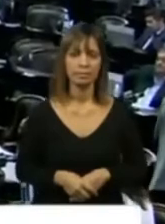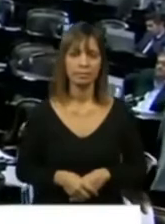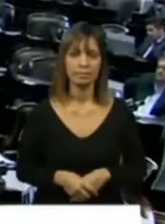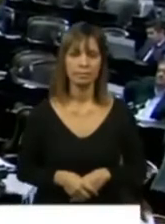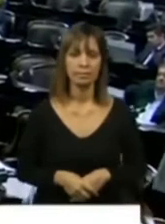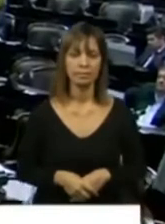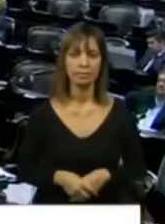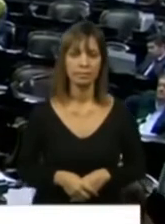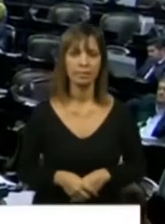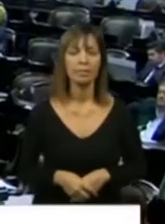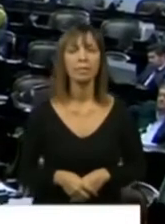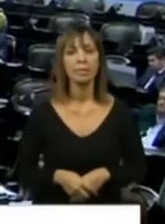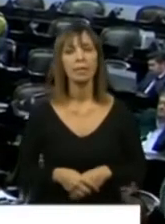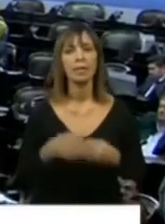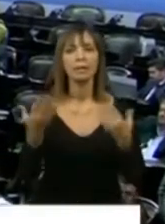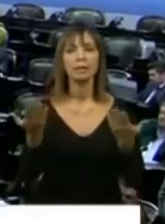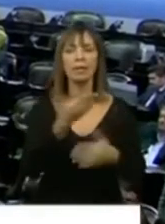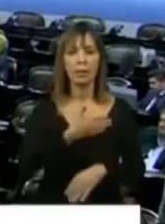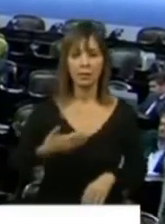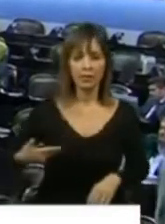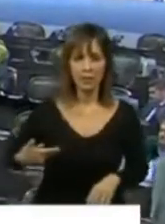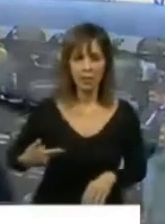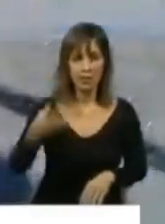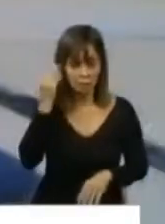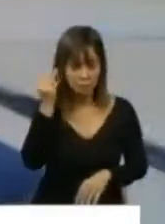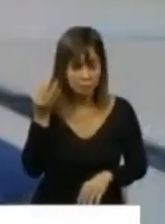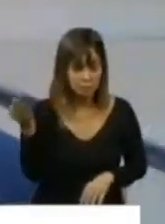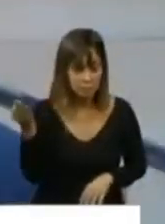Señor Presidente, ¿me escucha?